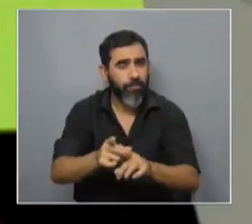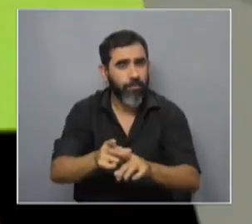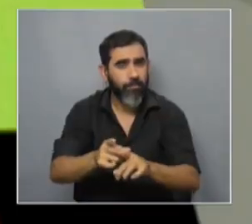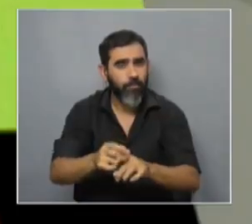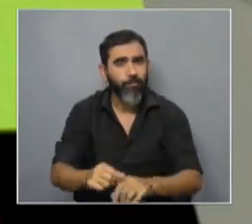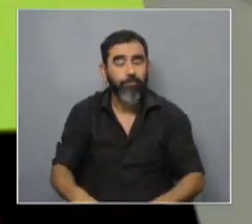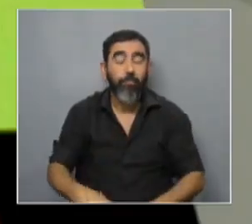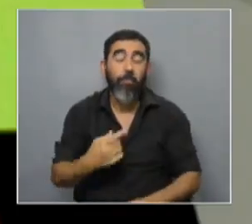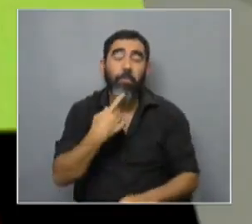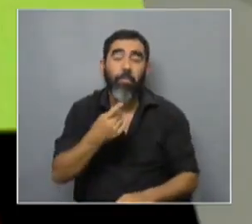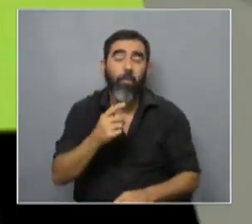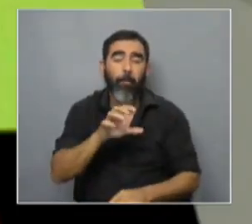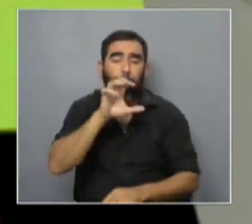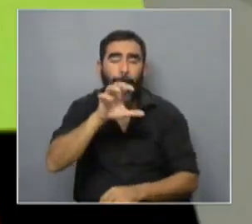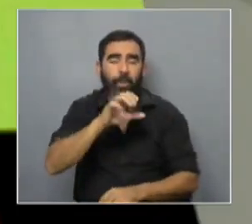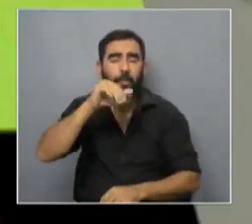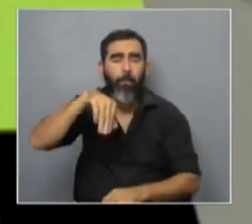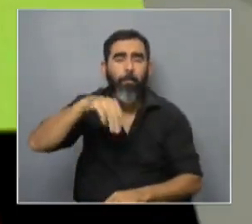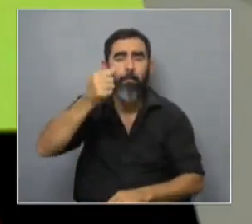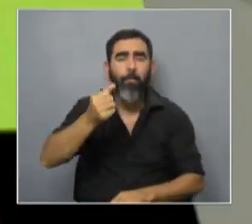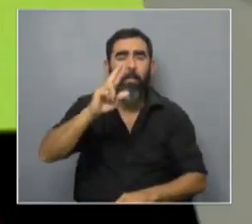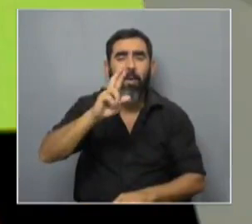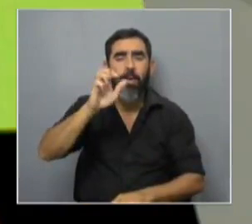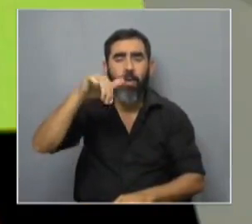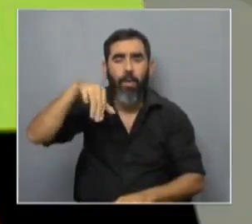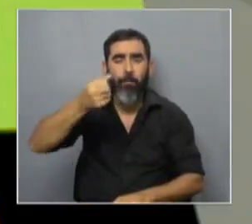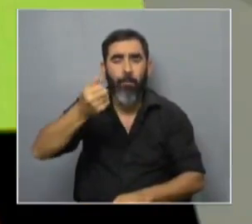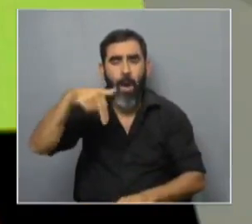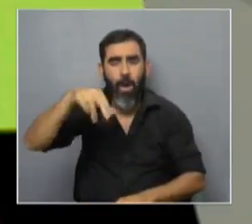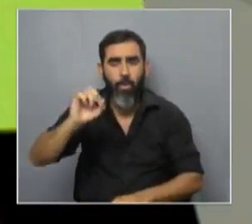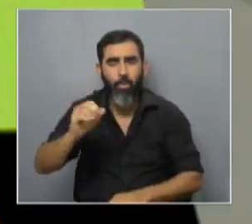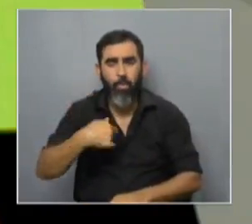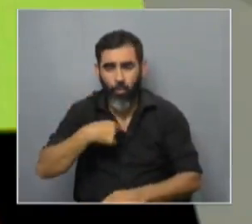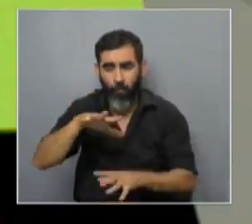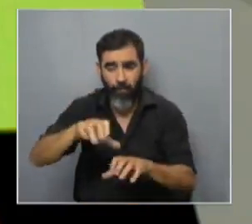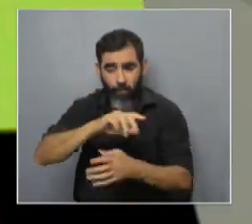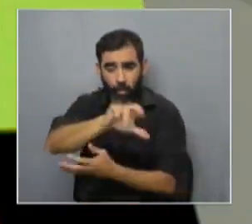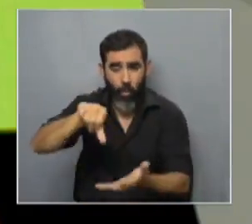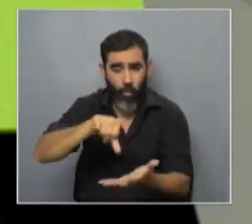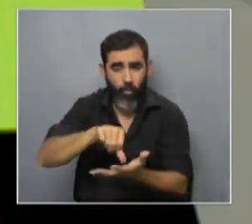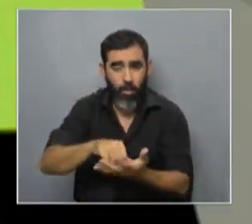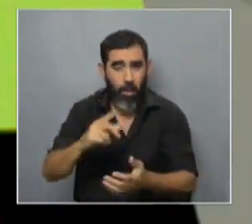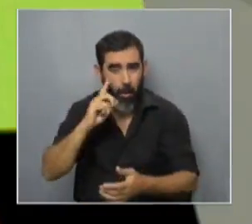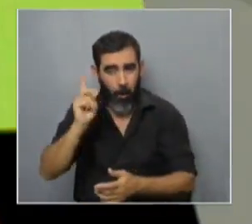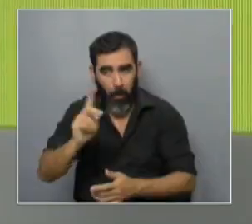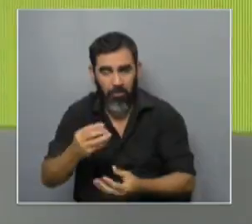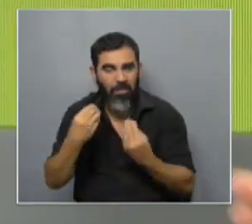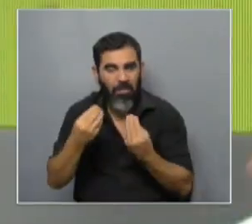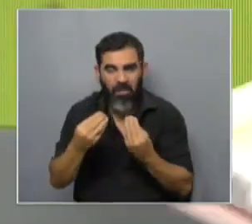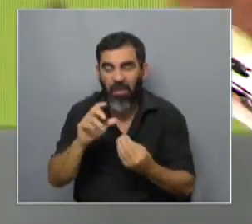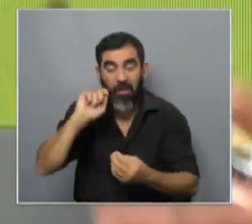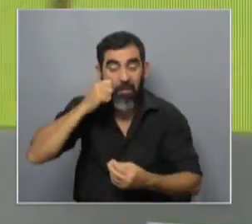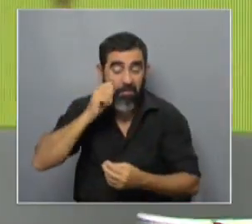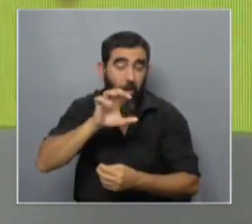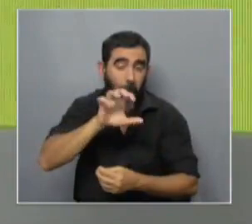uno dice los perros maremanos y bueno a nosotros los urbanos no suena raro un nombre poco conocido los ves y queriendo bichitos